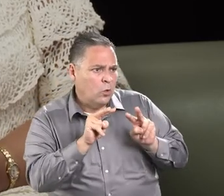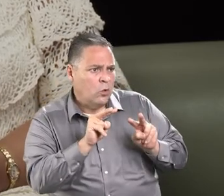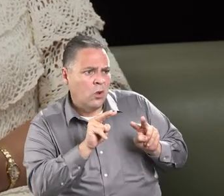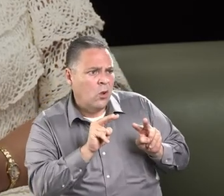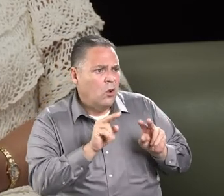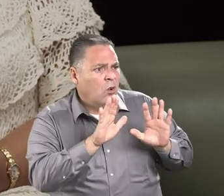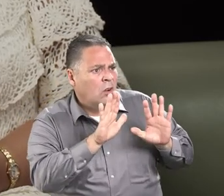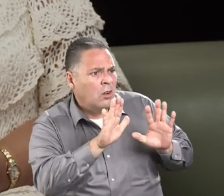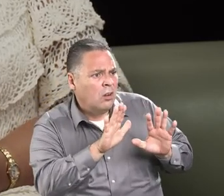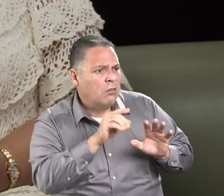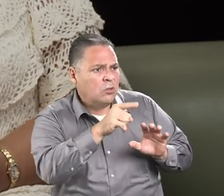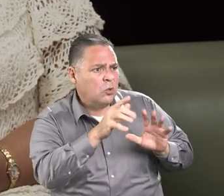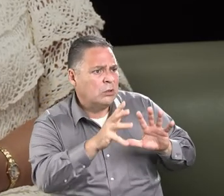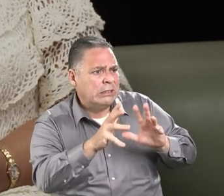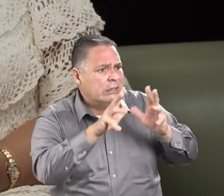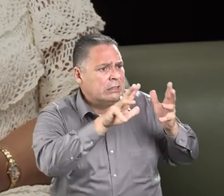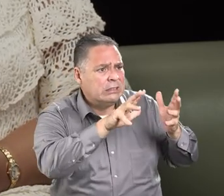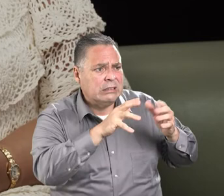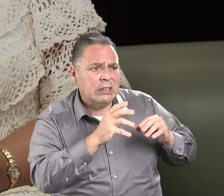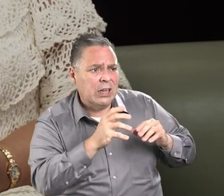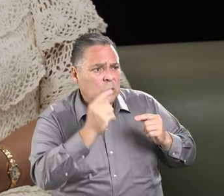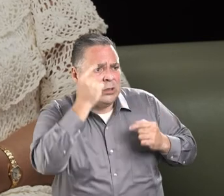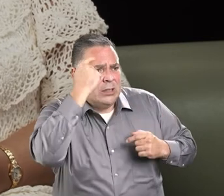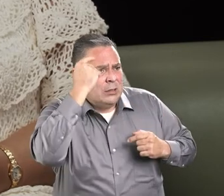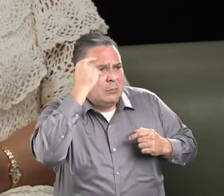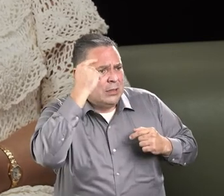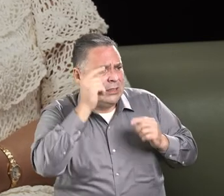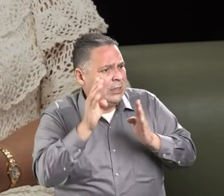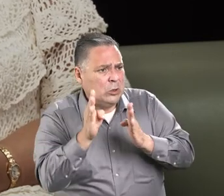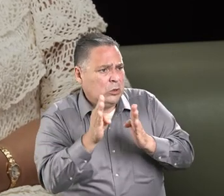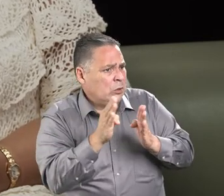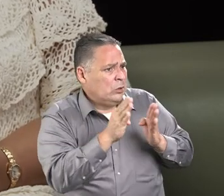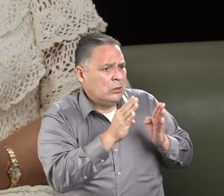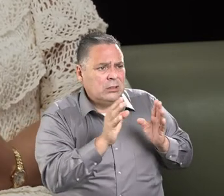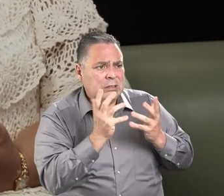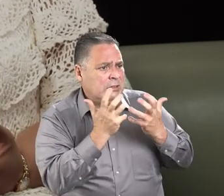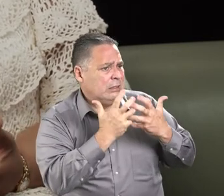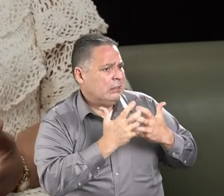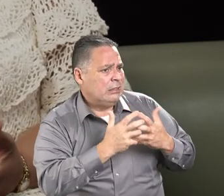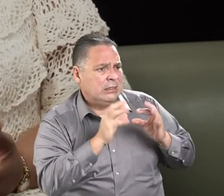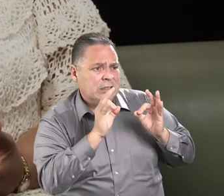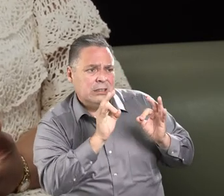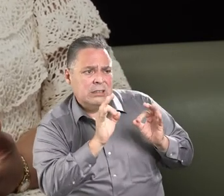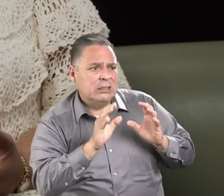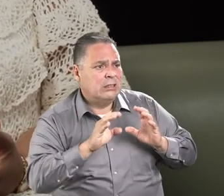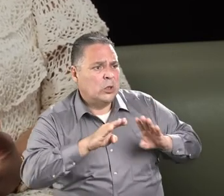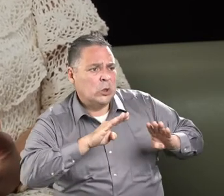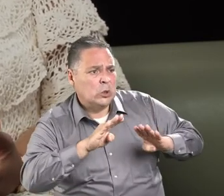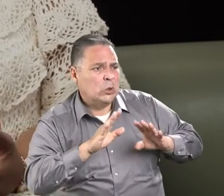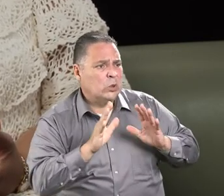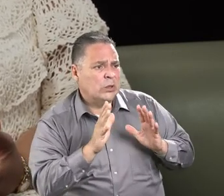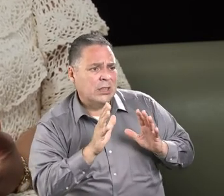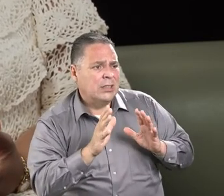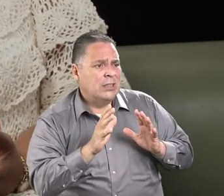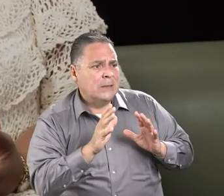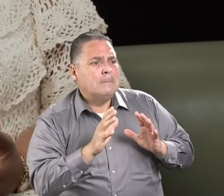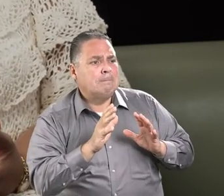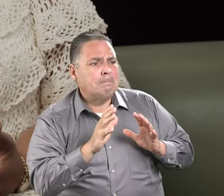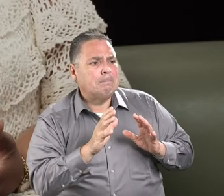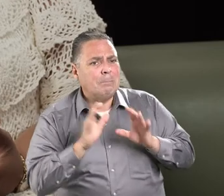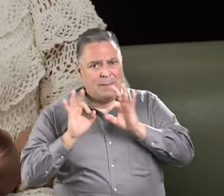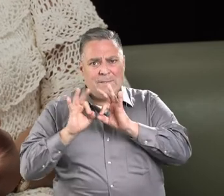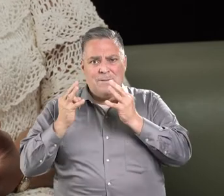desorganización que tiene la persona a nivel de pensamiento y a nivel de conducta. Así que el familiar es el primero que está